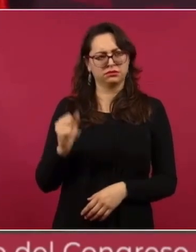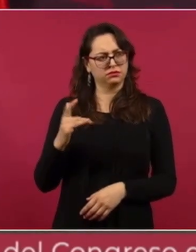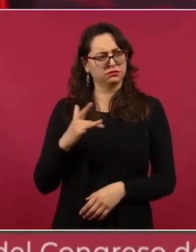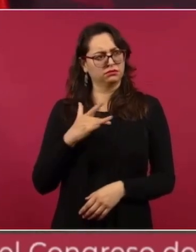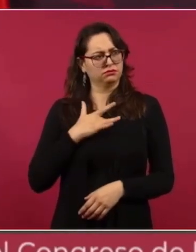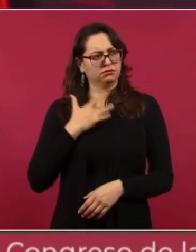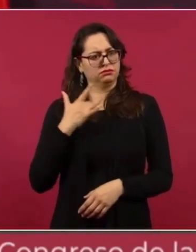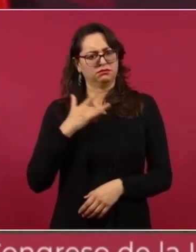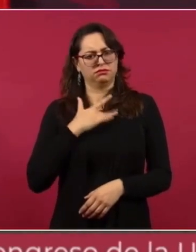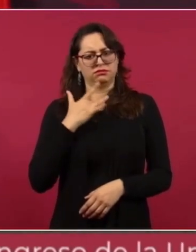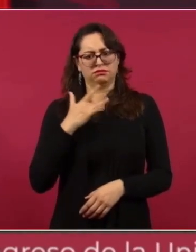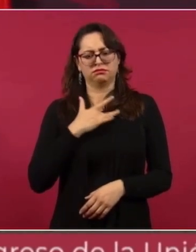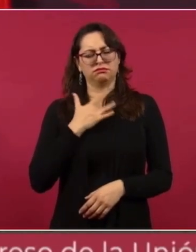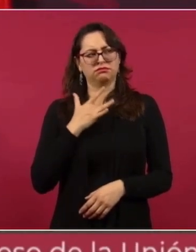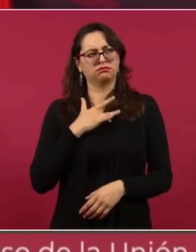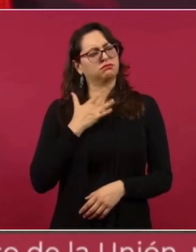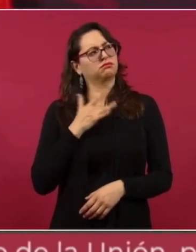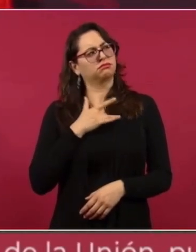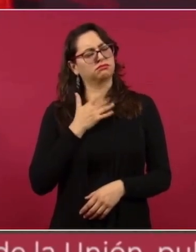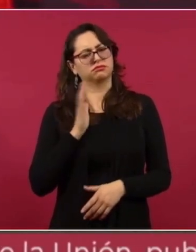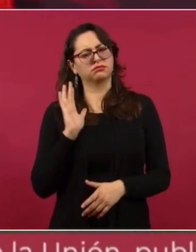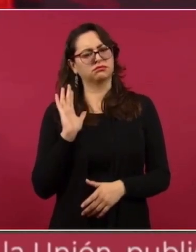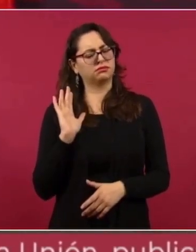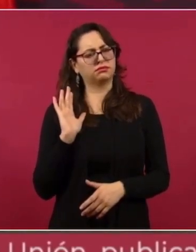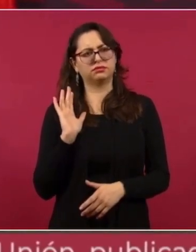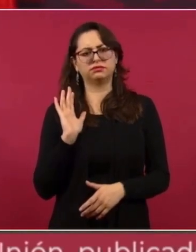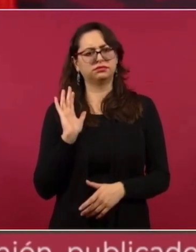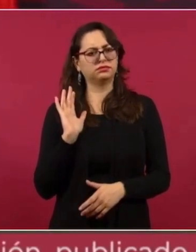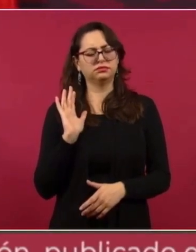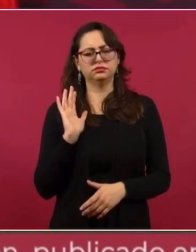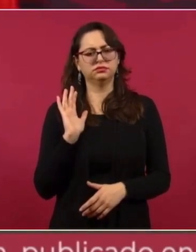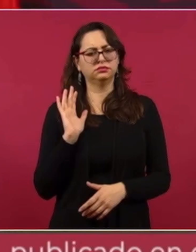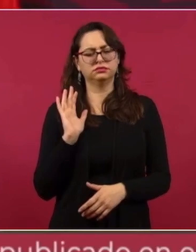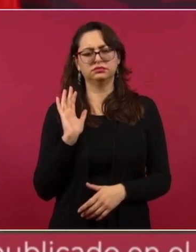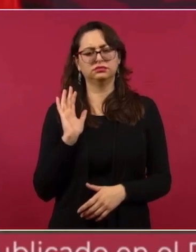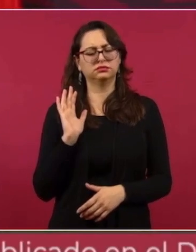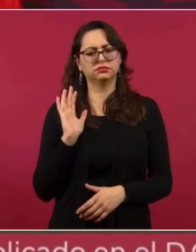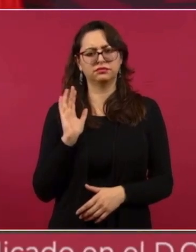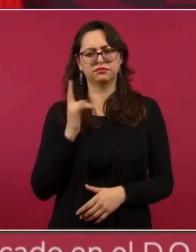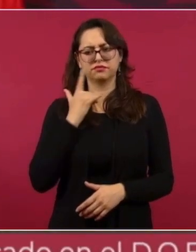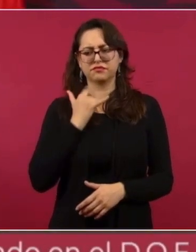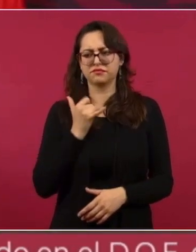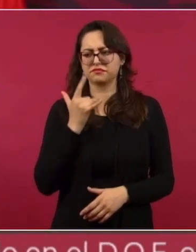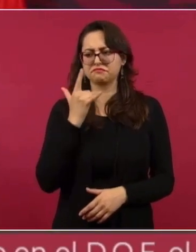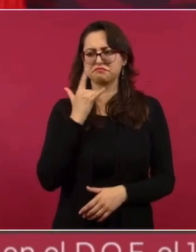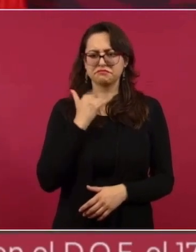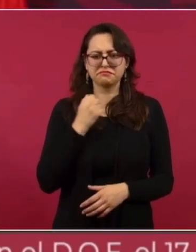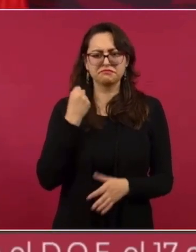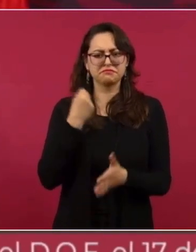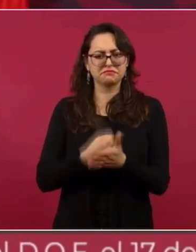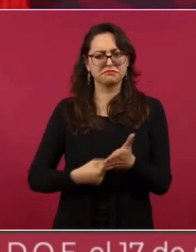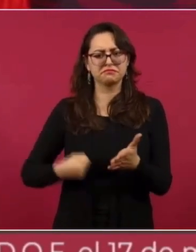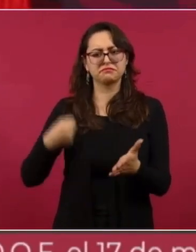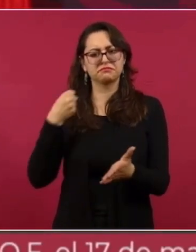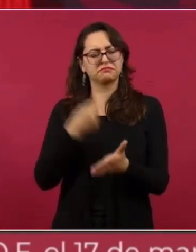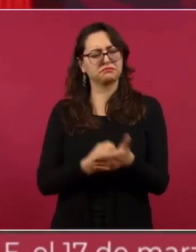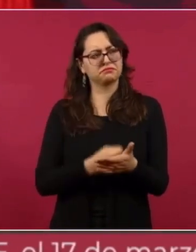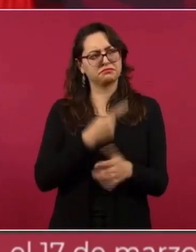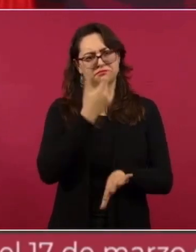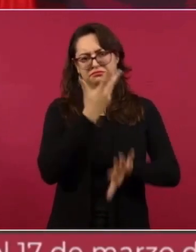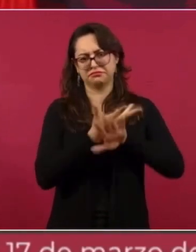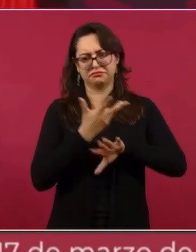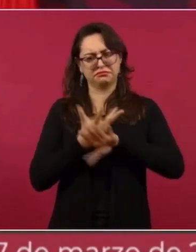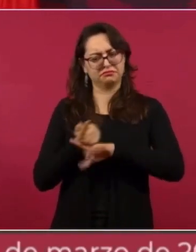Y él lucha por la independencia